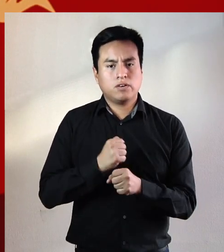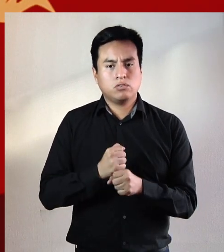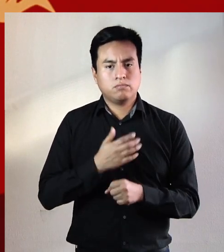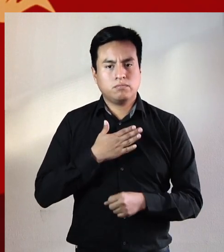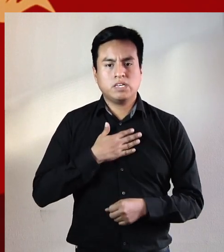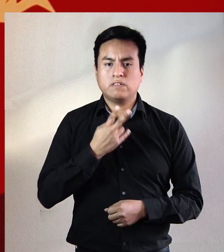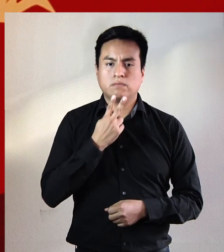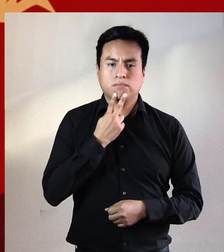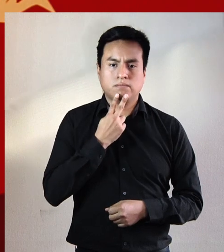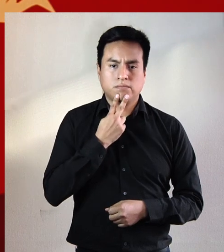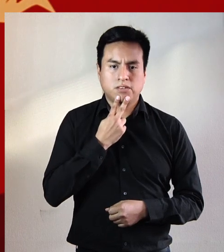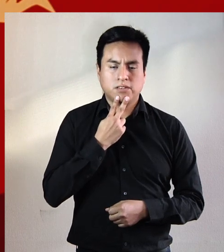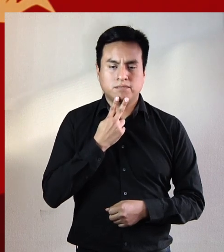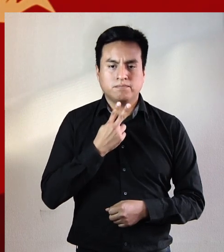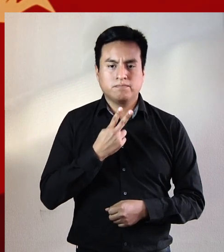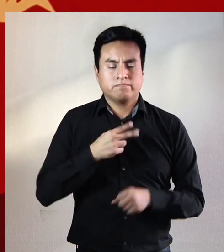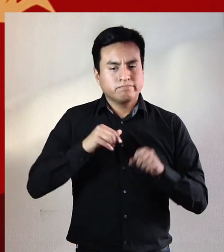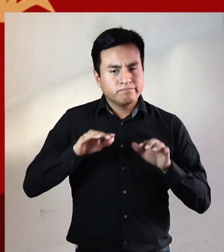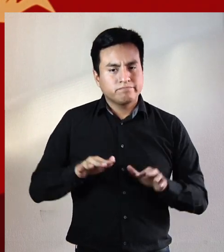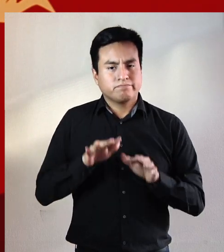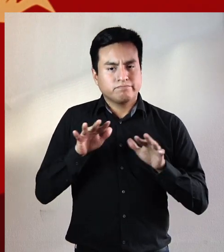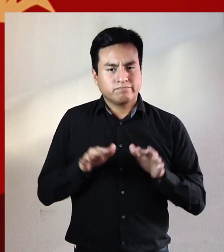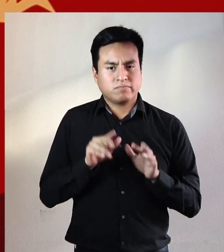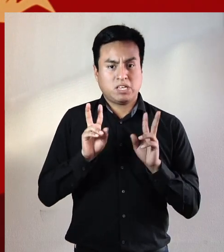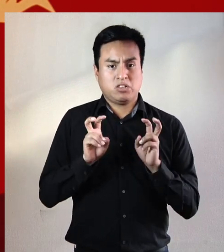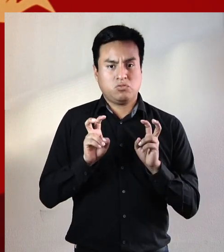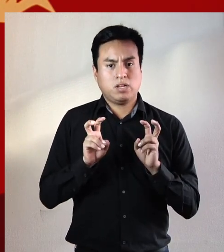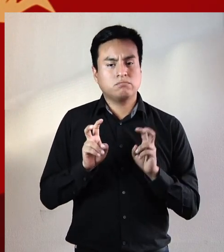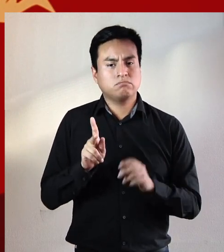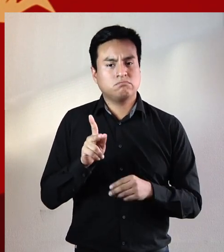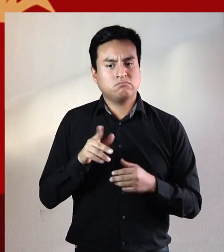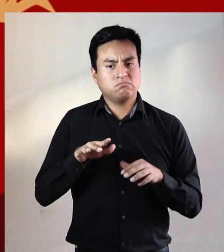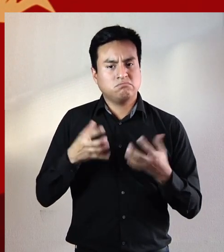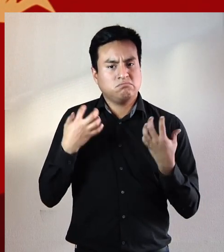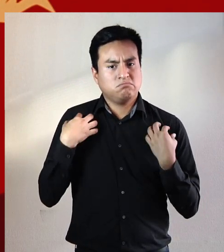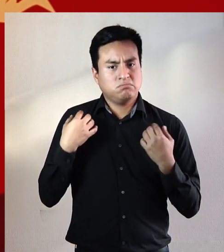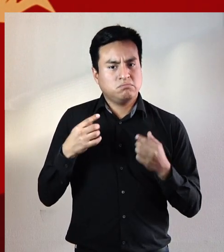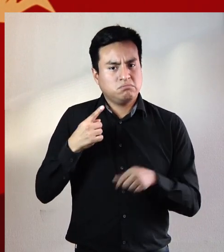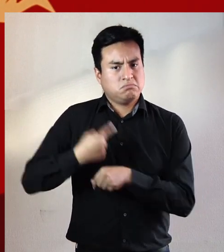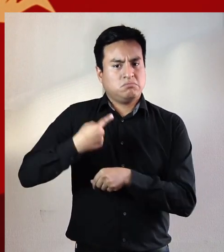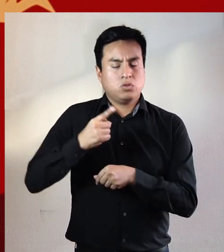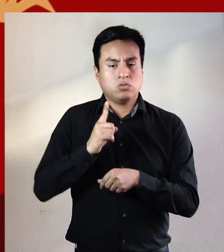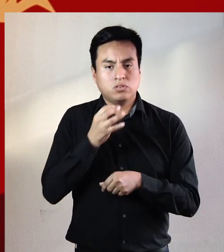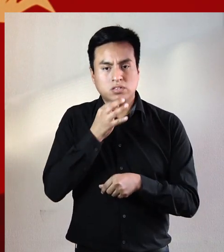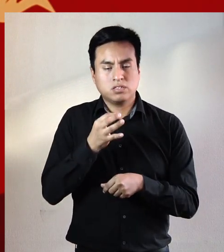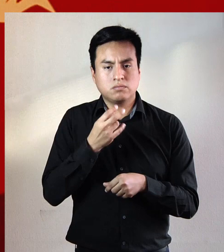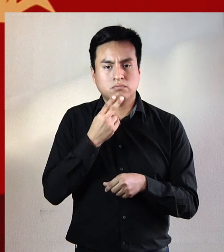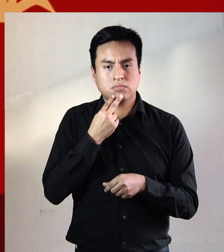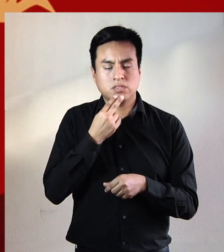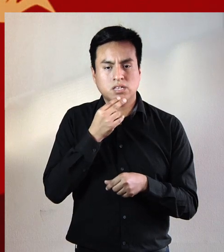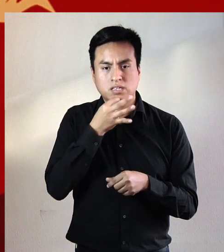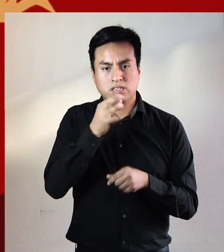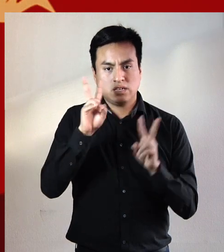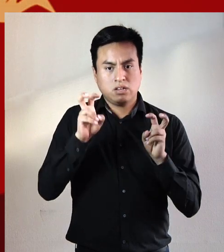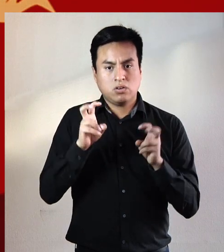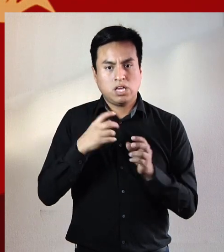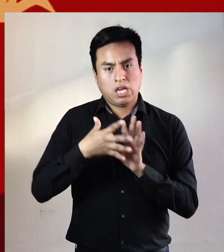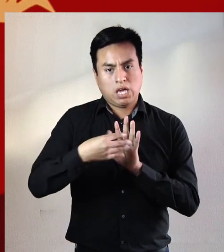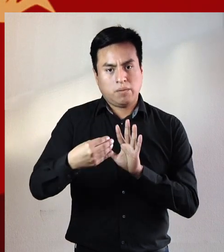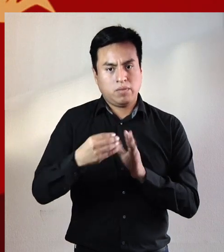yo trabajo con mi vida y trato de que eso no sea una consigna no porque mi vida tenga